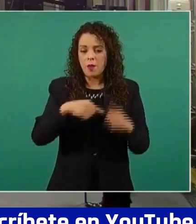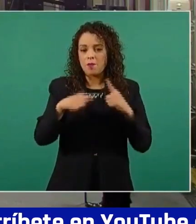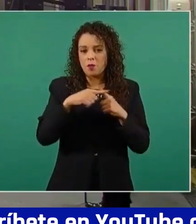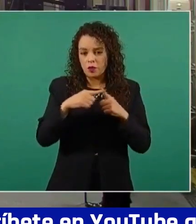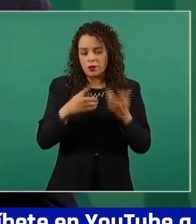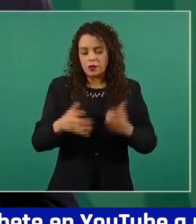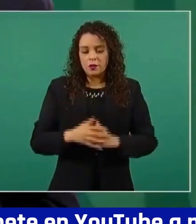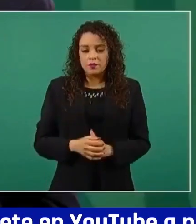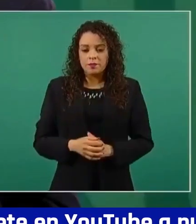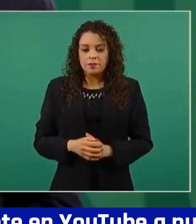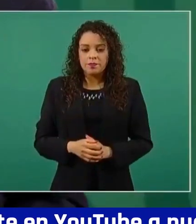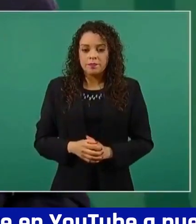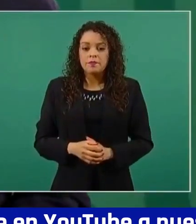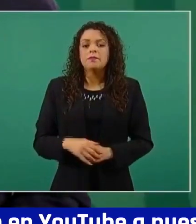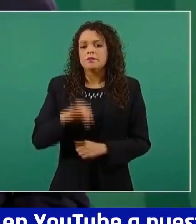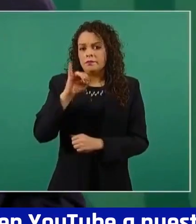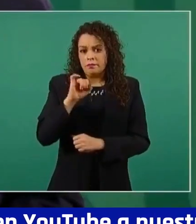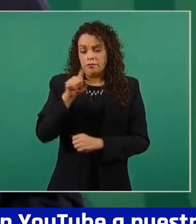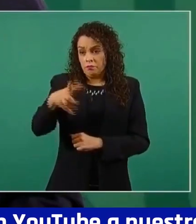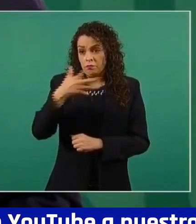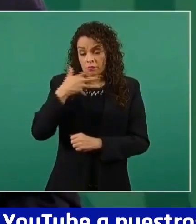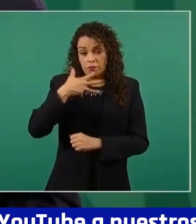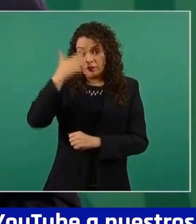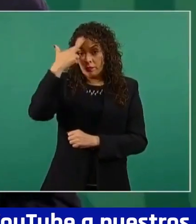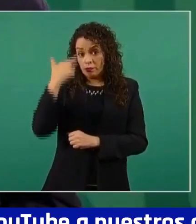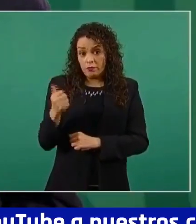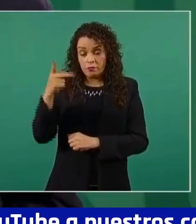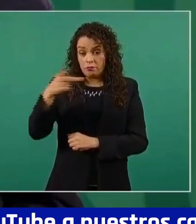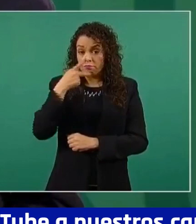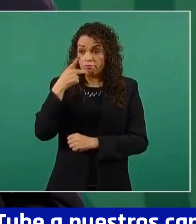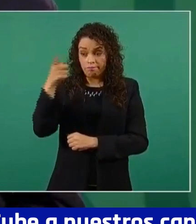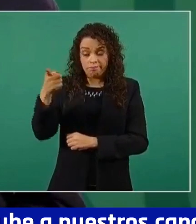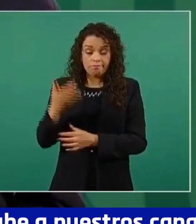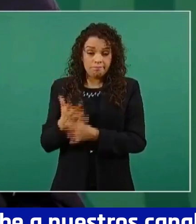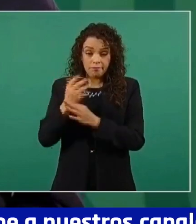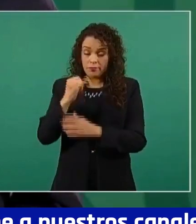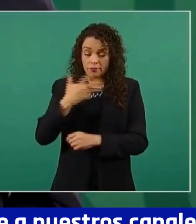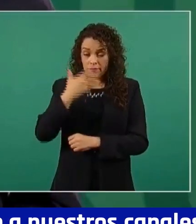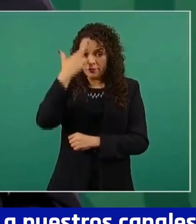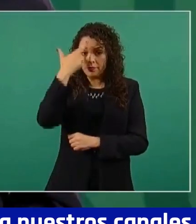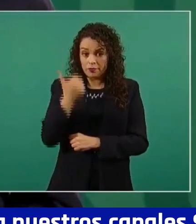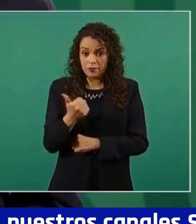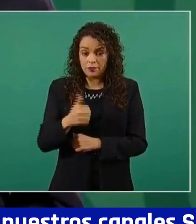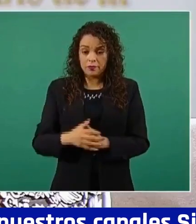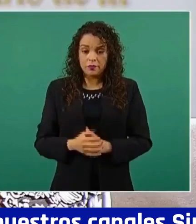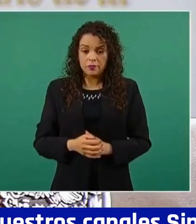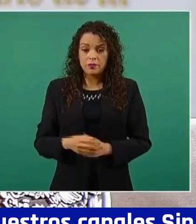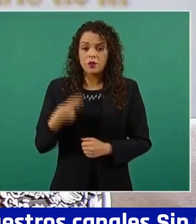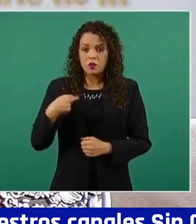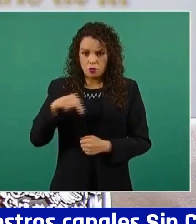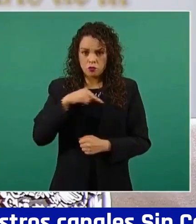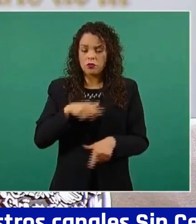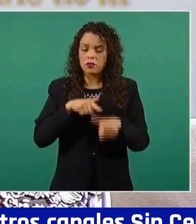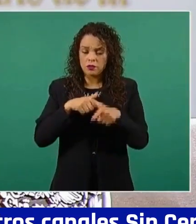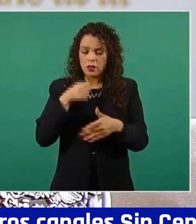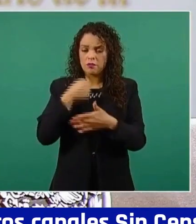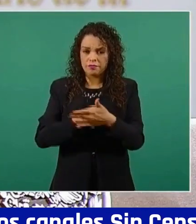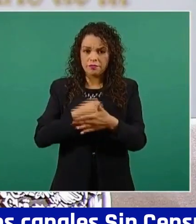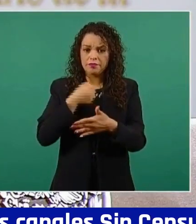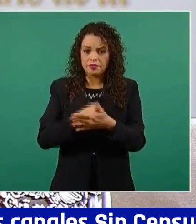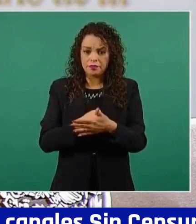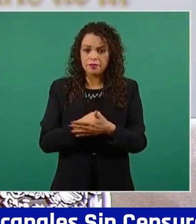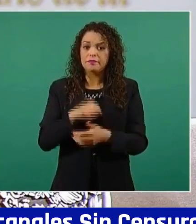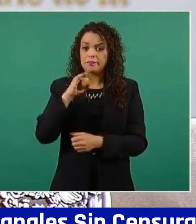estamos trabajando y tienes razón en lo que dices. Ha habido un incremento,